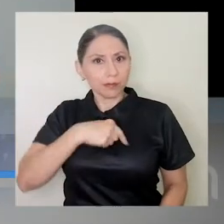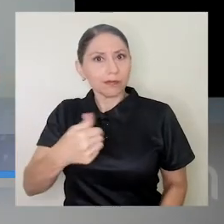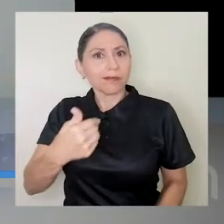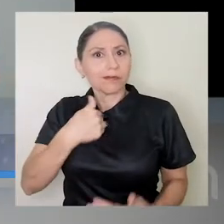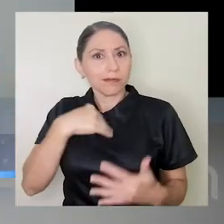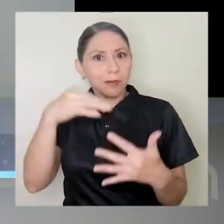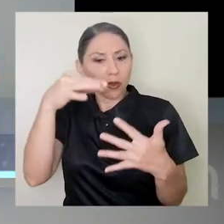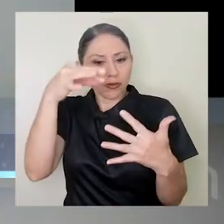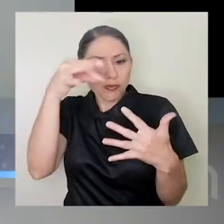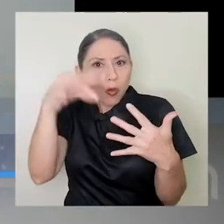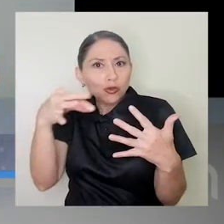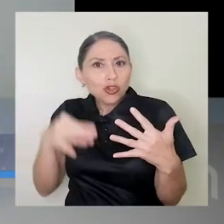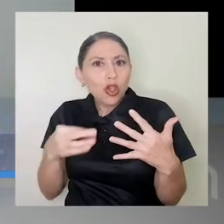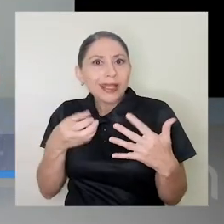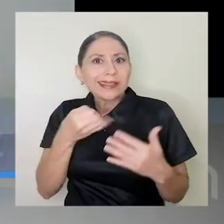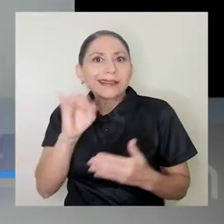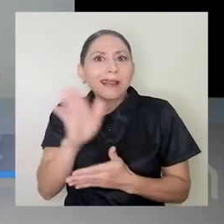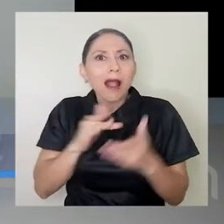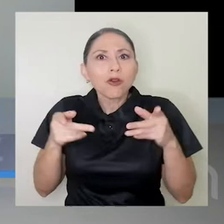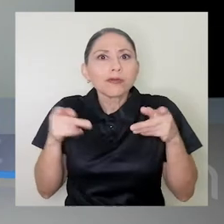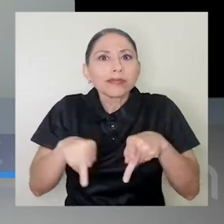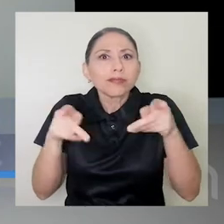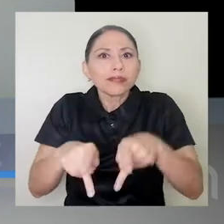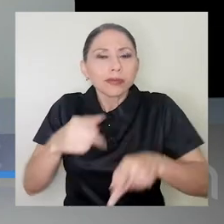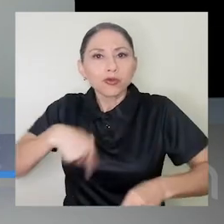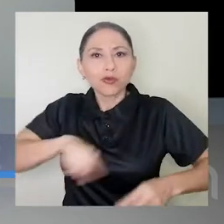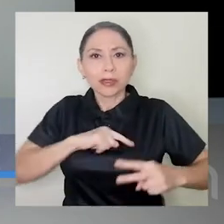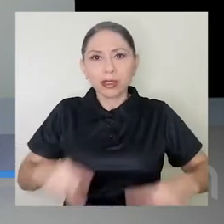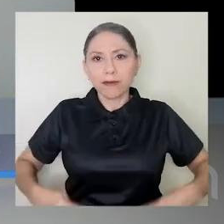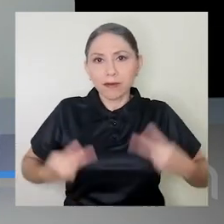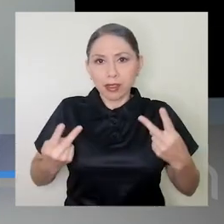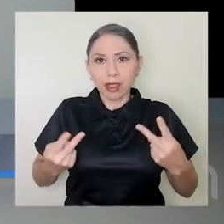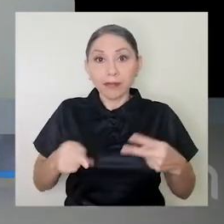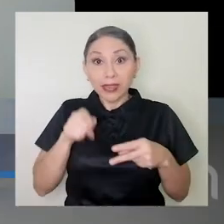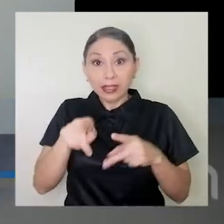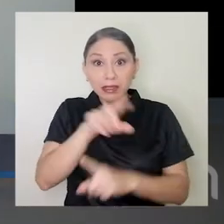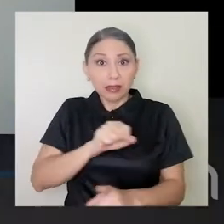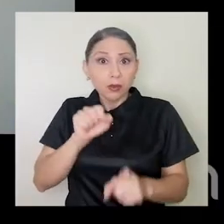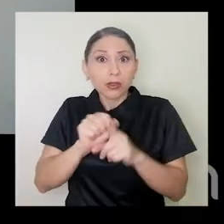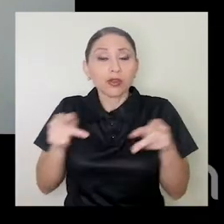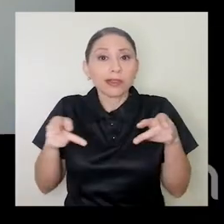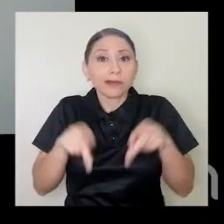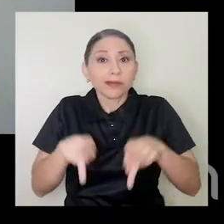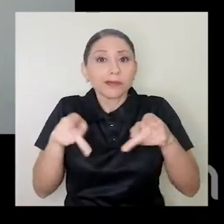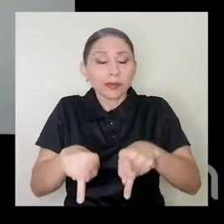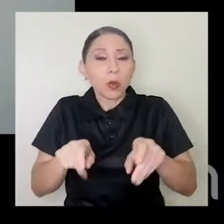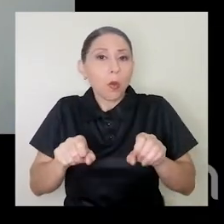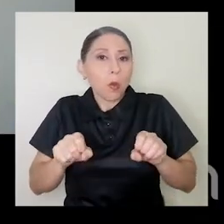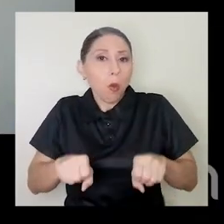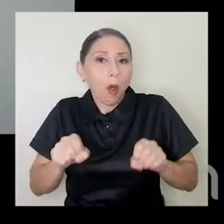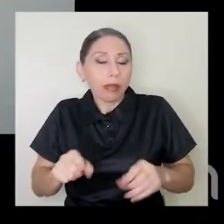opciones ante los eventos que vengan en nuestra vida. Esos eventos pueden ser